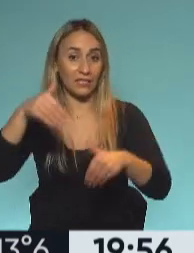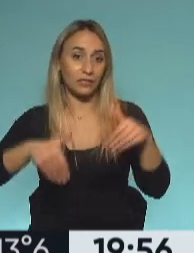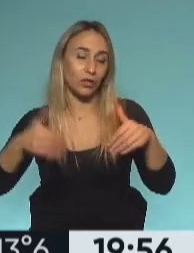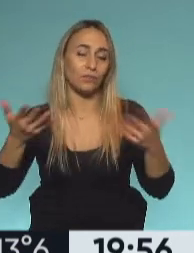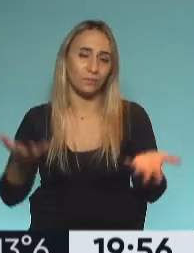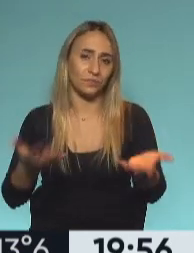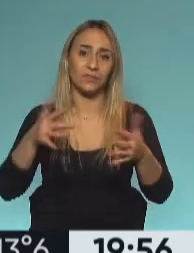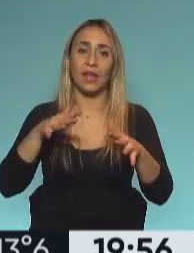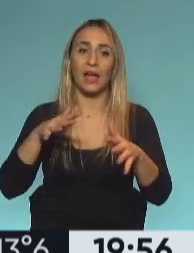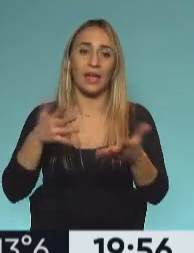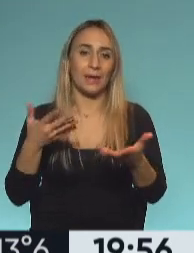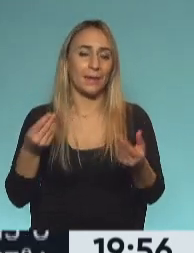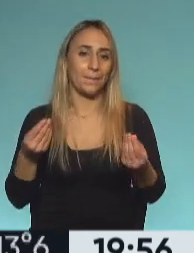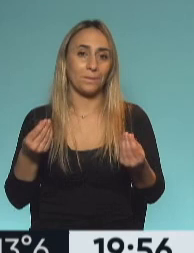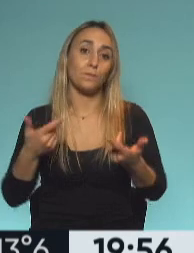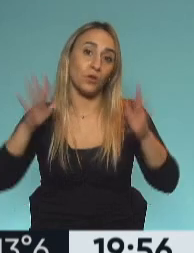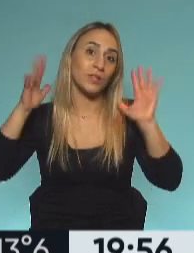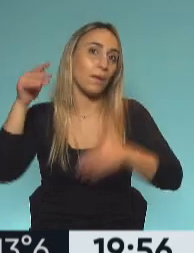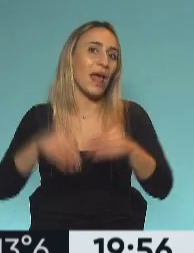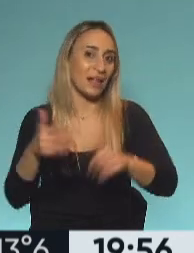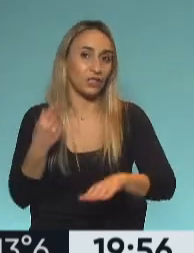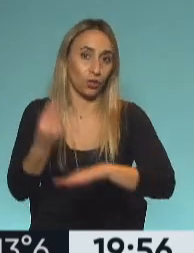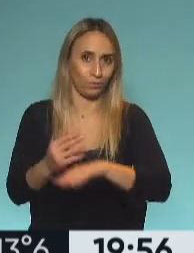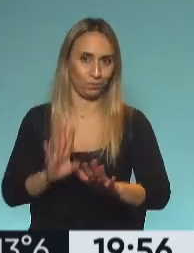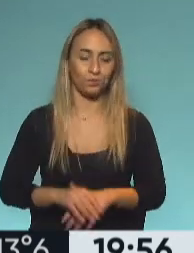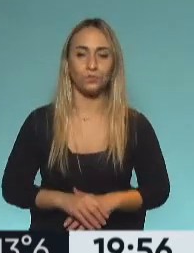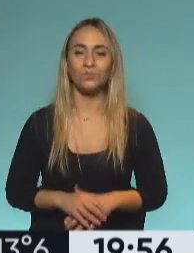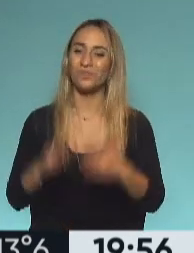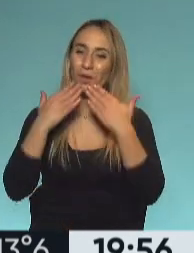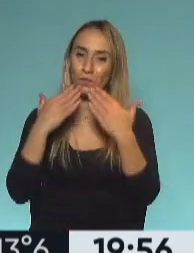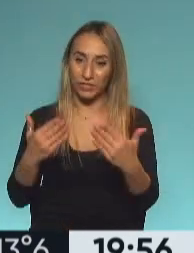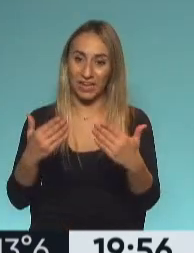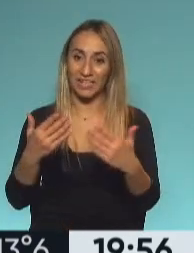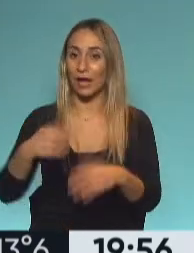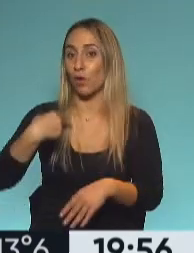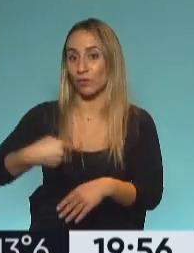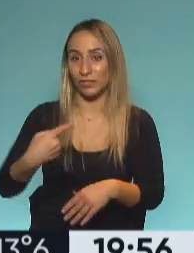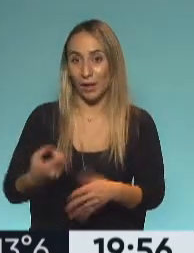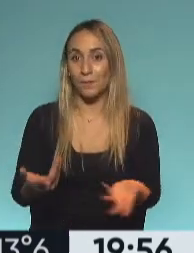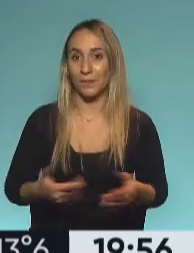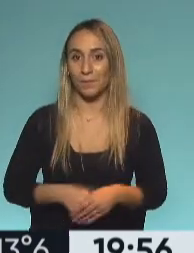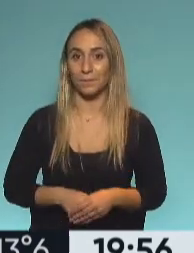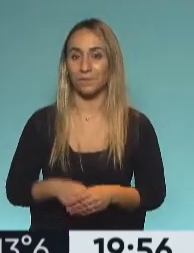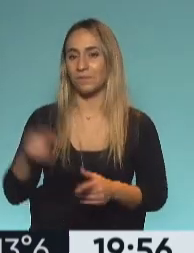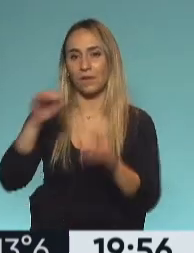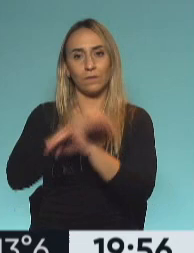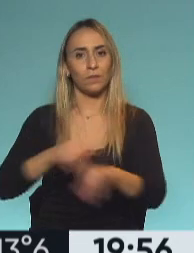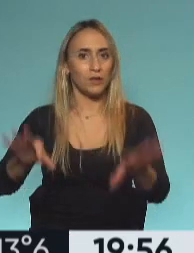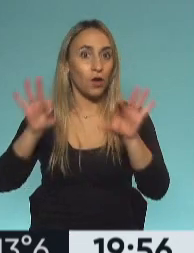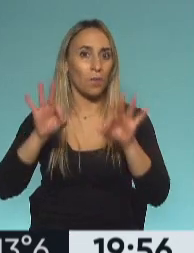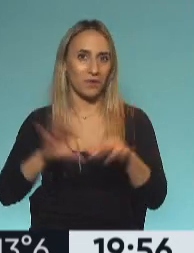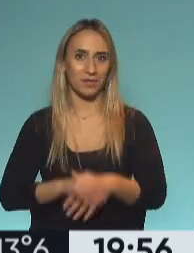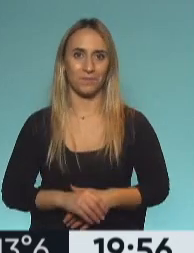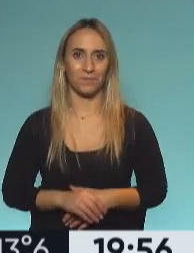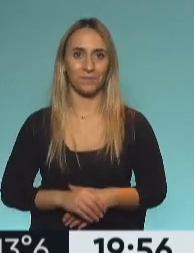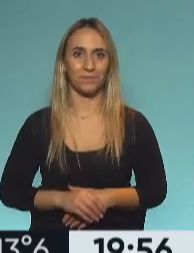condición, de una posible elección. Bueno, Ayerle, muchísimas gracias, como siempre, por toda la información internacional.